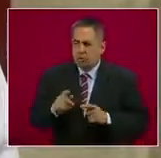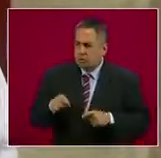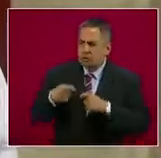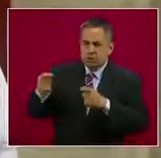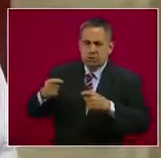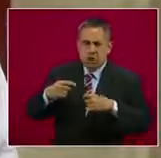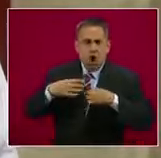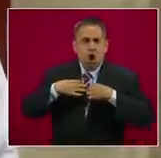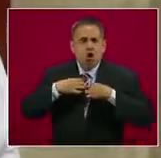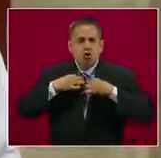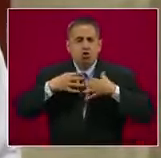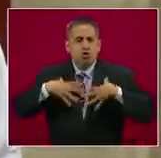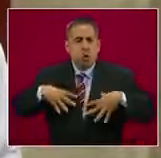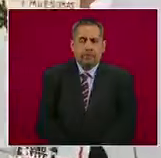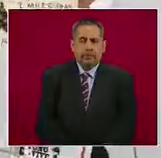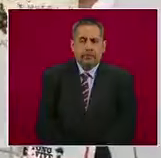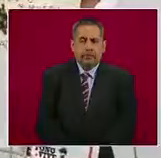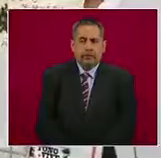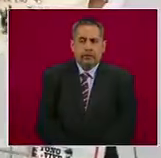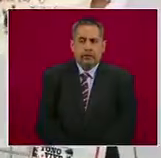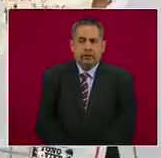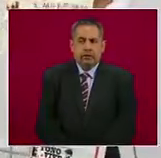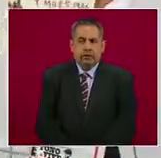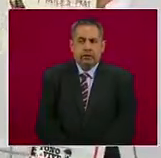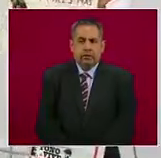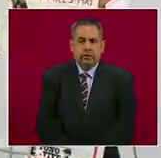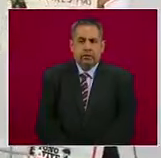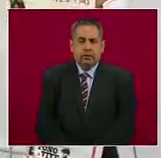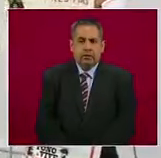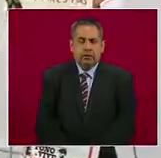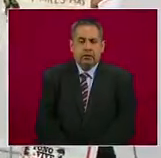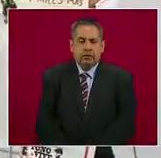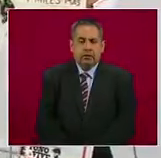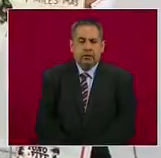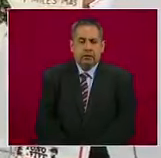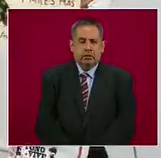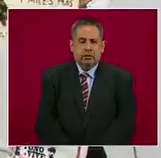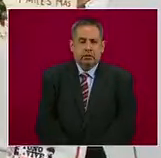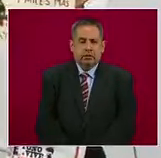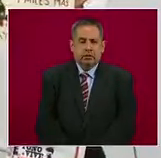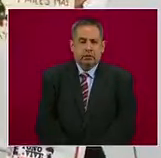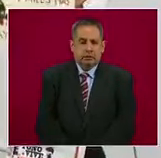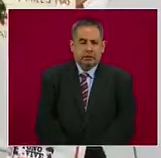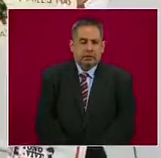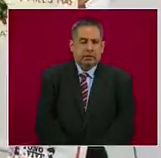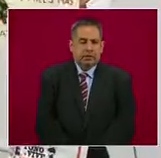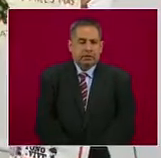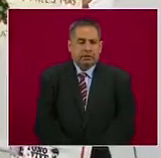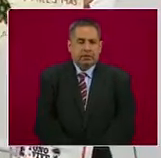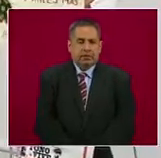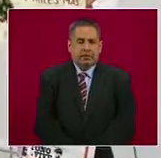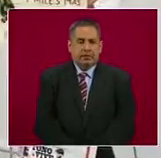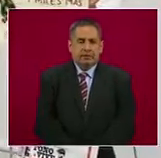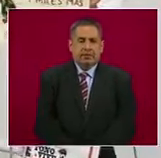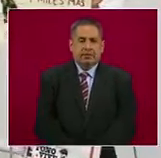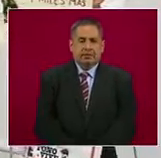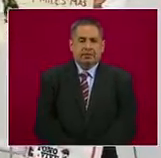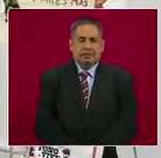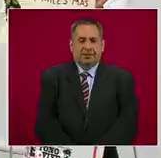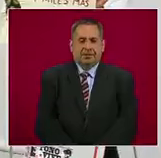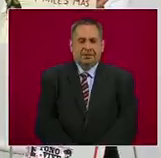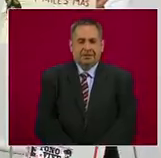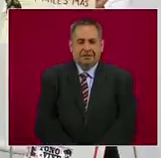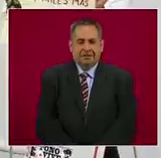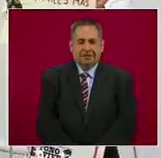entrega de unas prendas, son hechas por las madres de los 43. No es un regalo, son mensajes